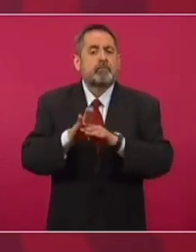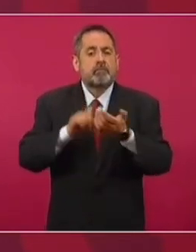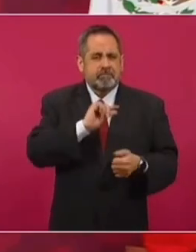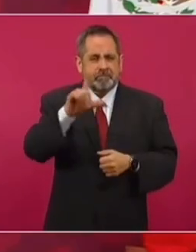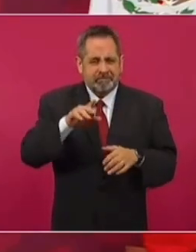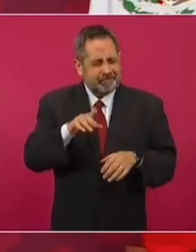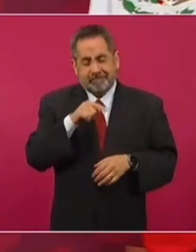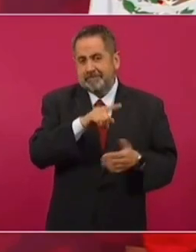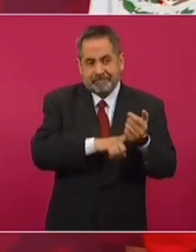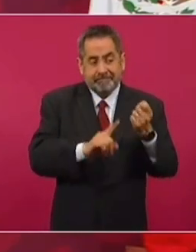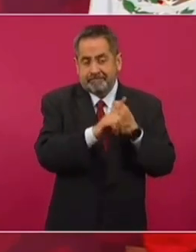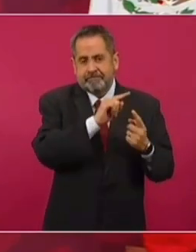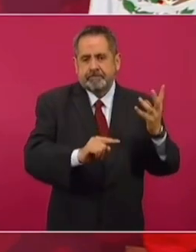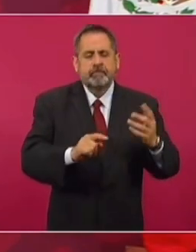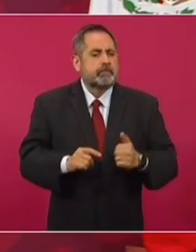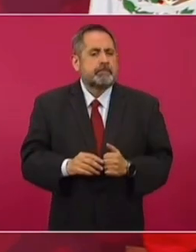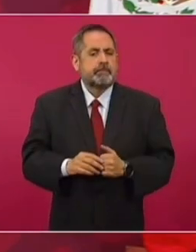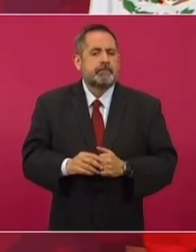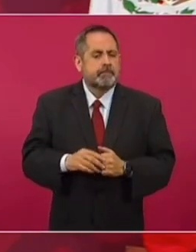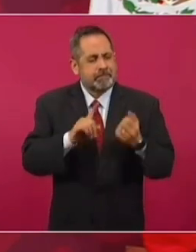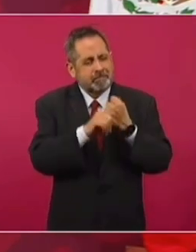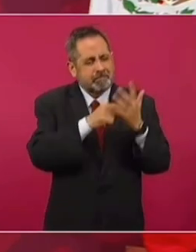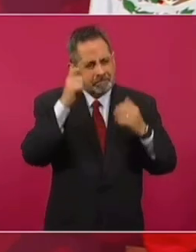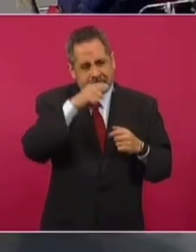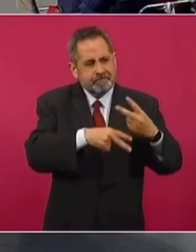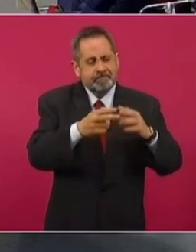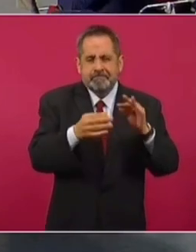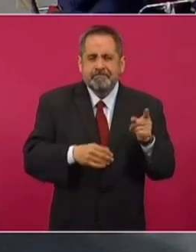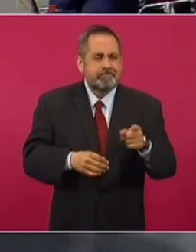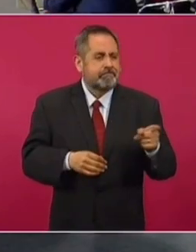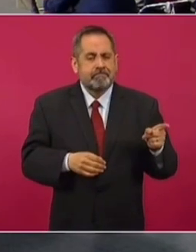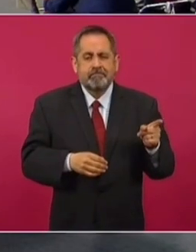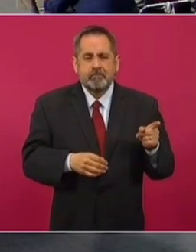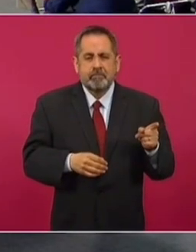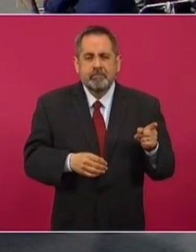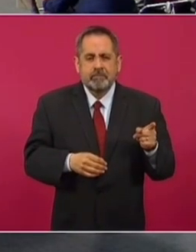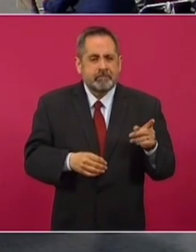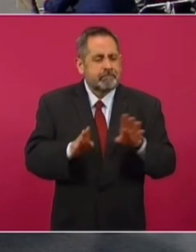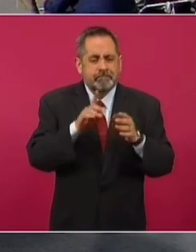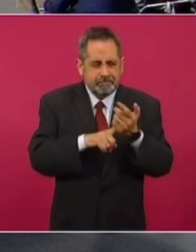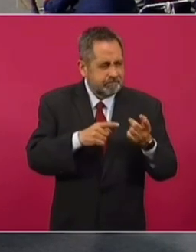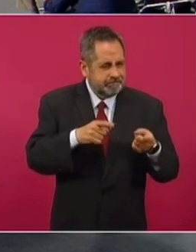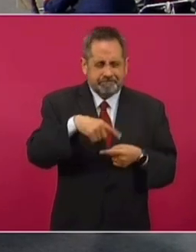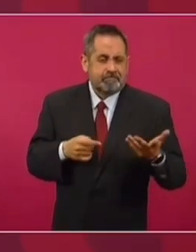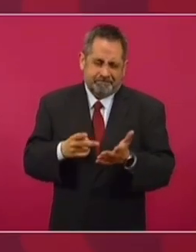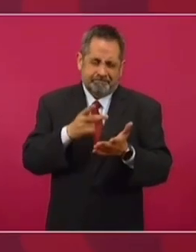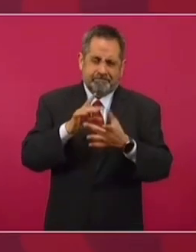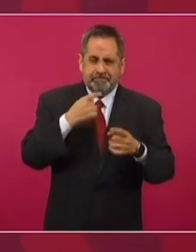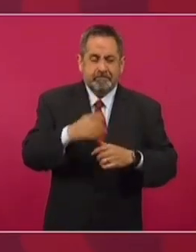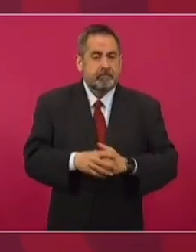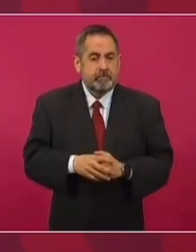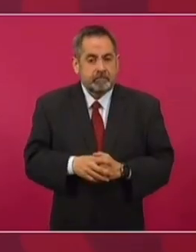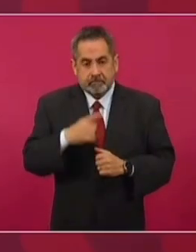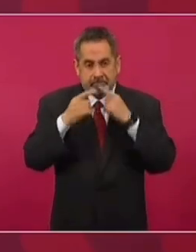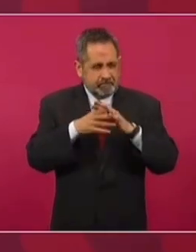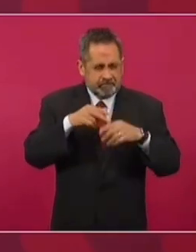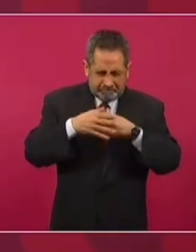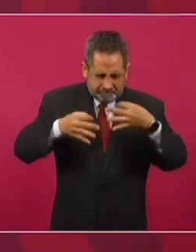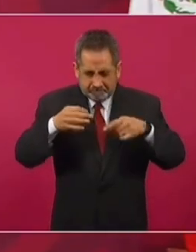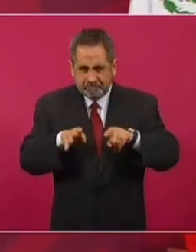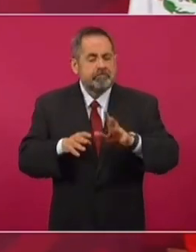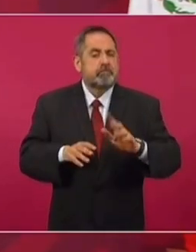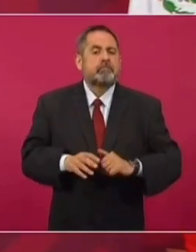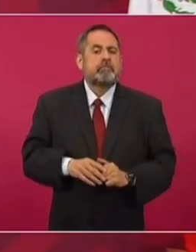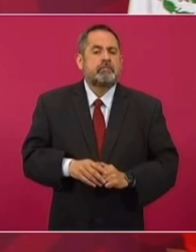llama la última milla. Son problemas difíciles de resolver porque abandonaron completamente la salud pública. Nada más por eso se debería de juzgar